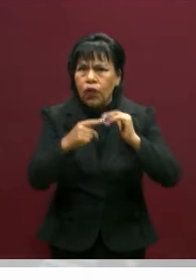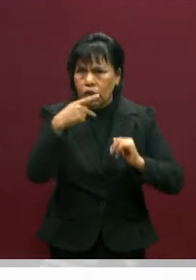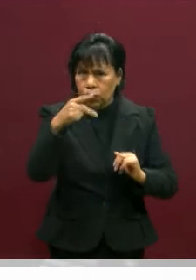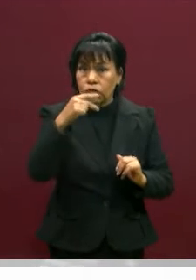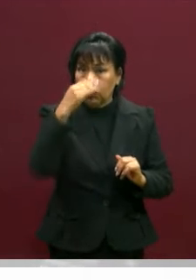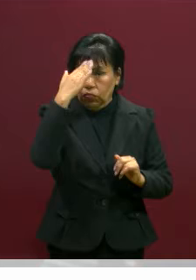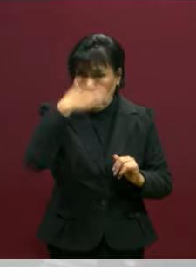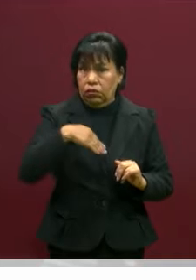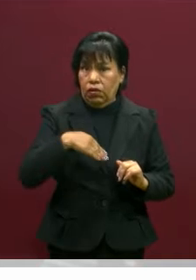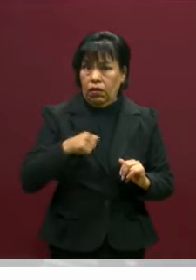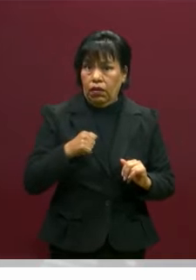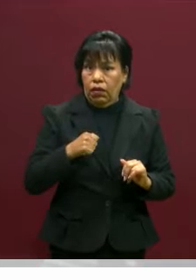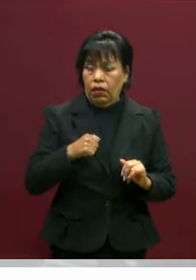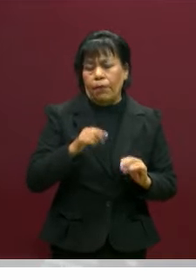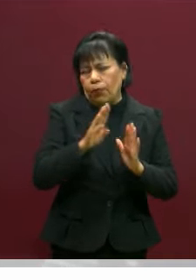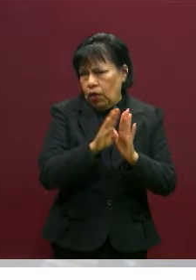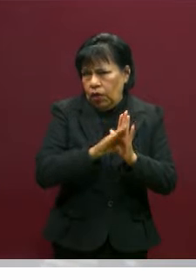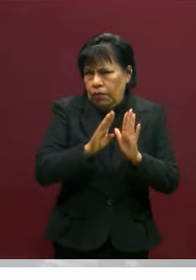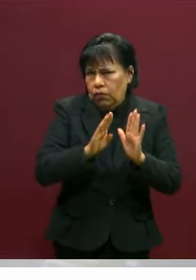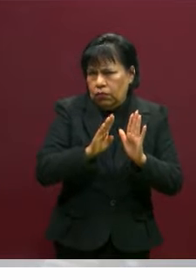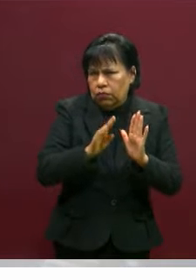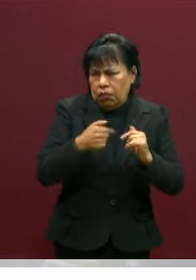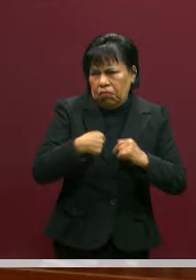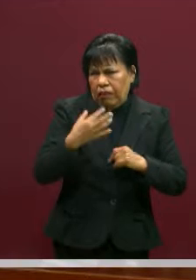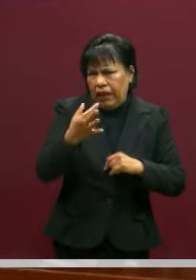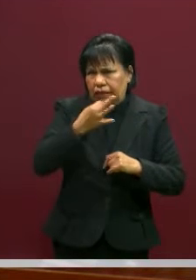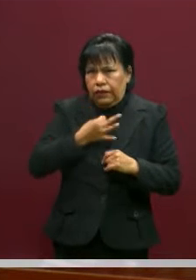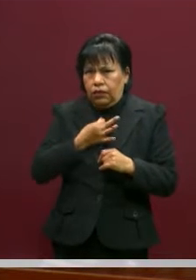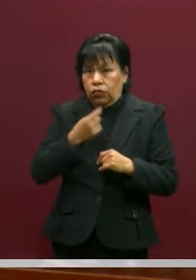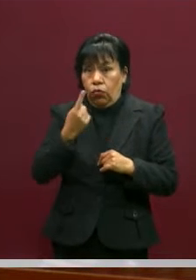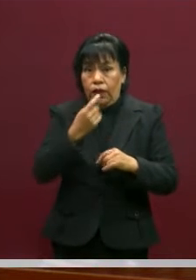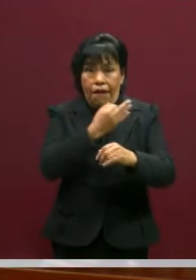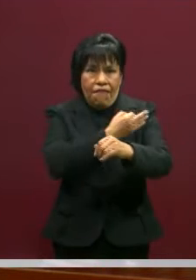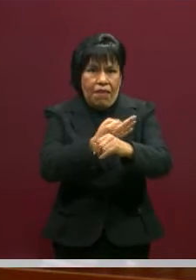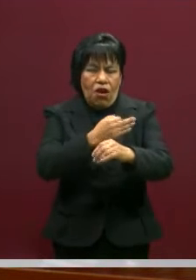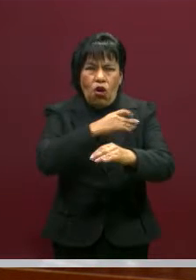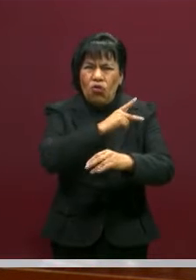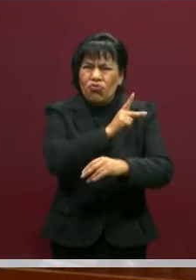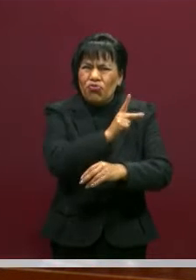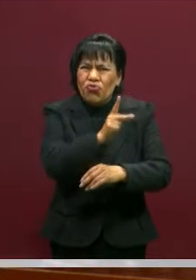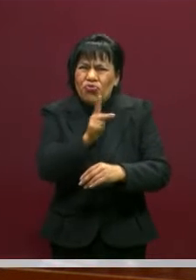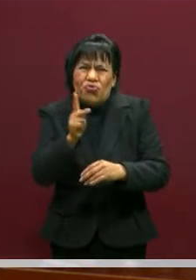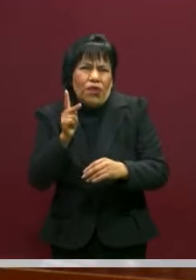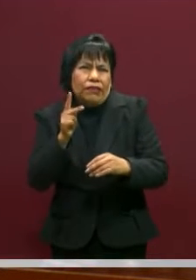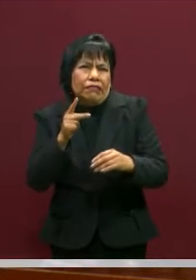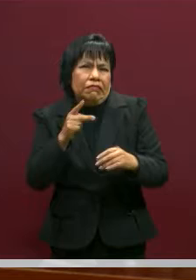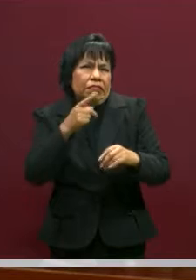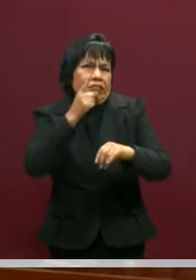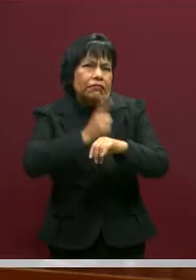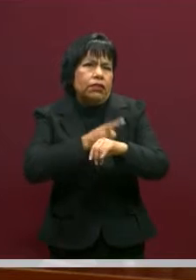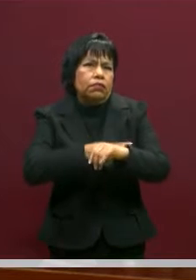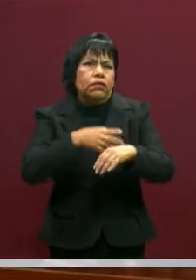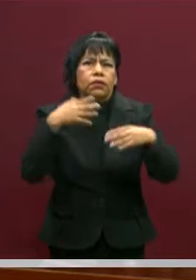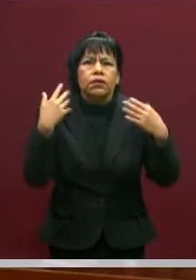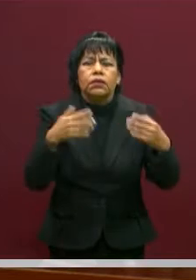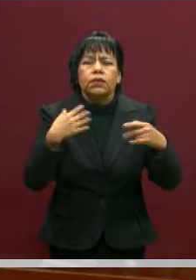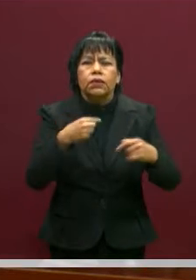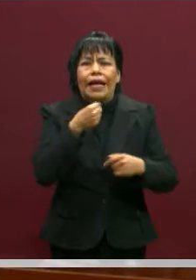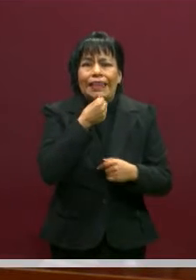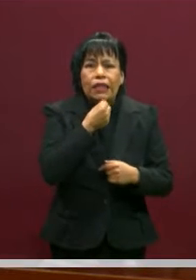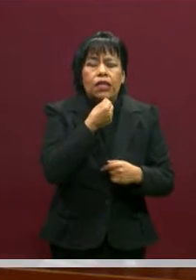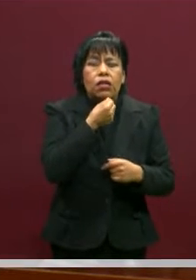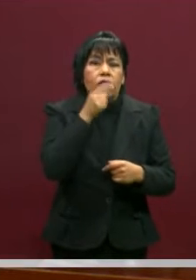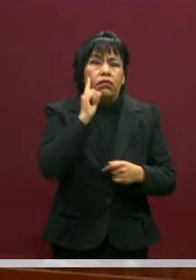Por ejemplo, me han contado situaciones que de pronto en una familia todos están enfermos. Obviamente el niño o la